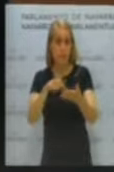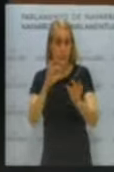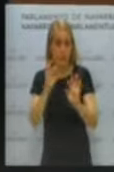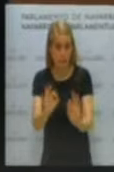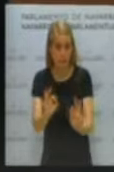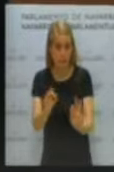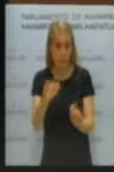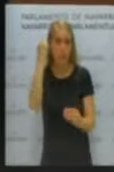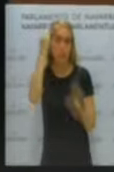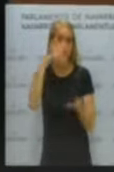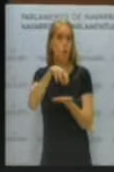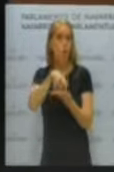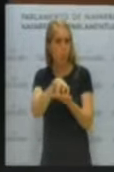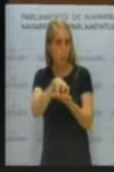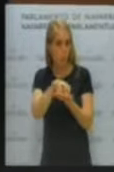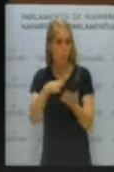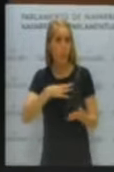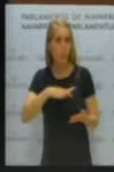habría duda.